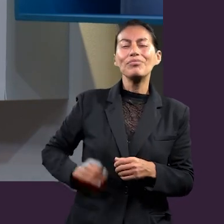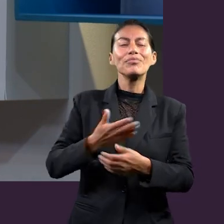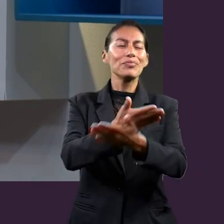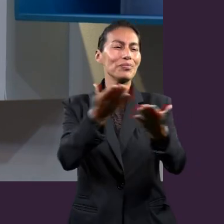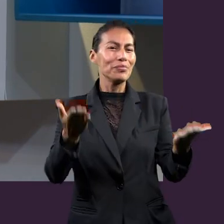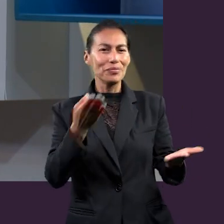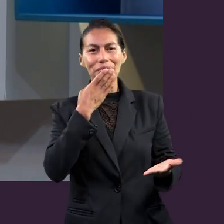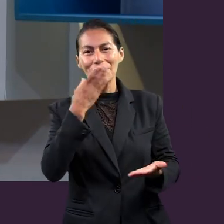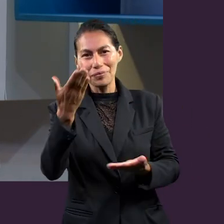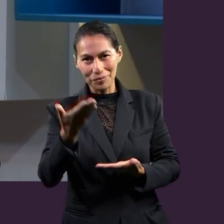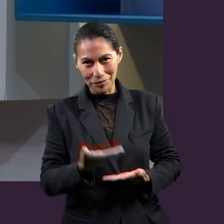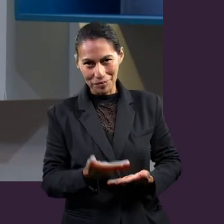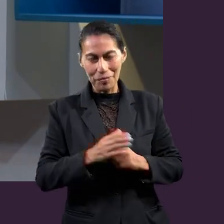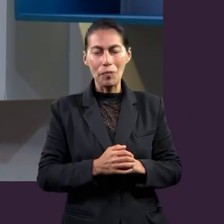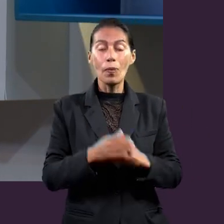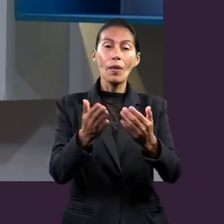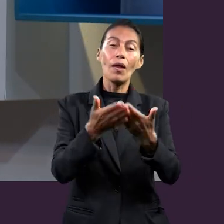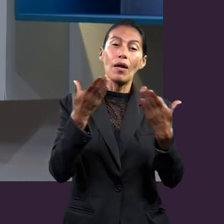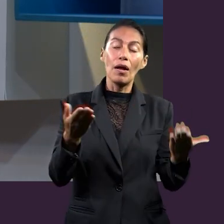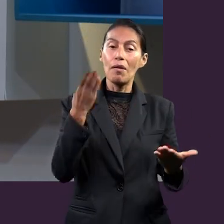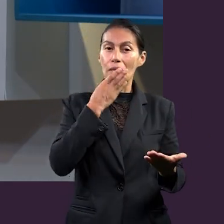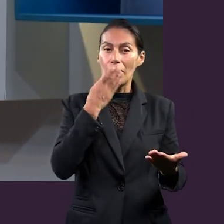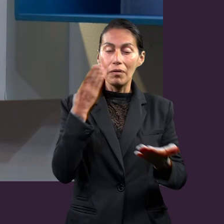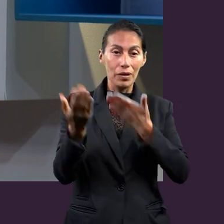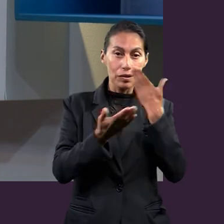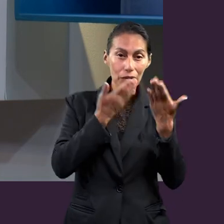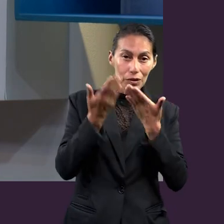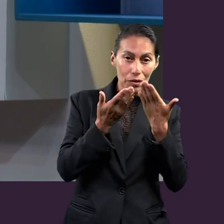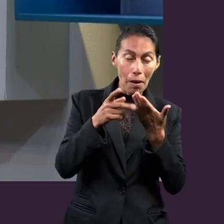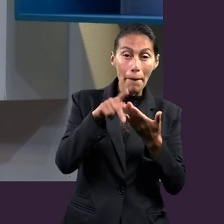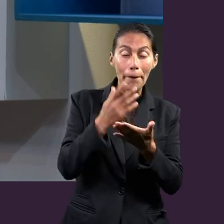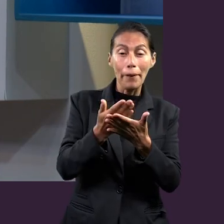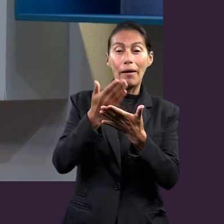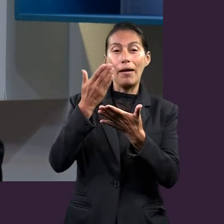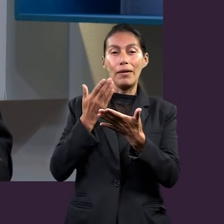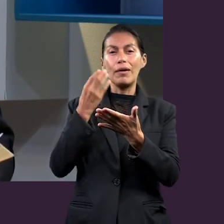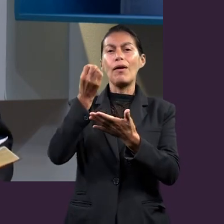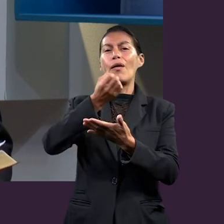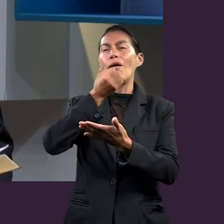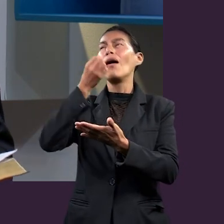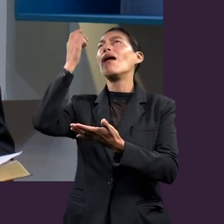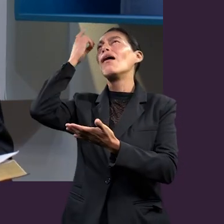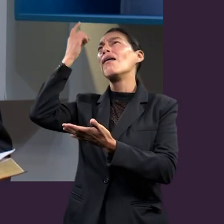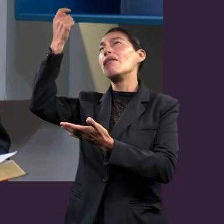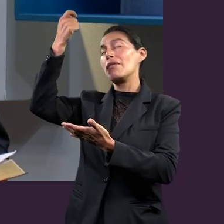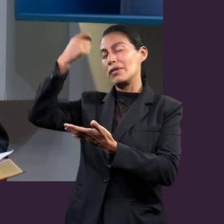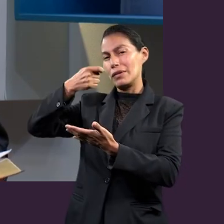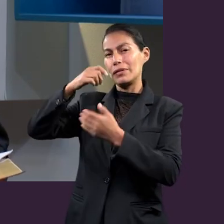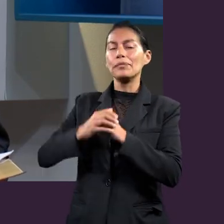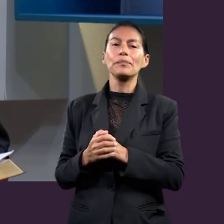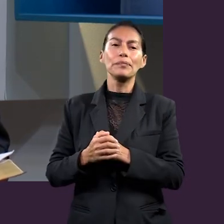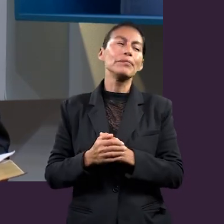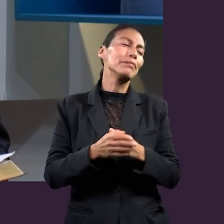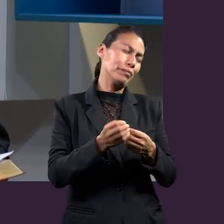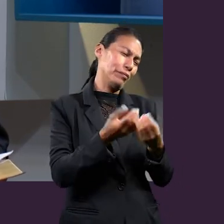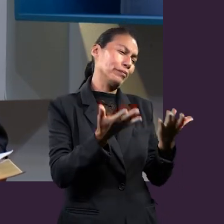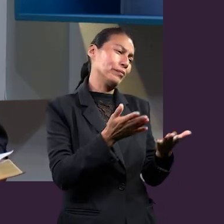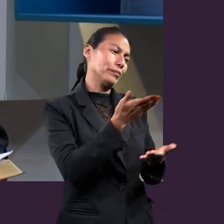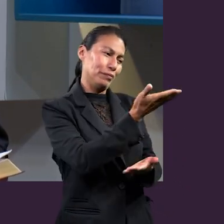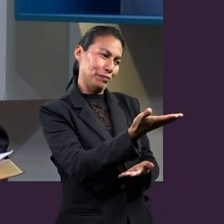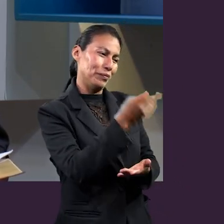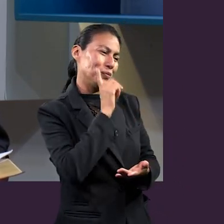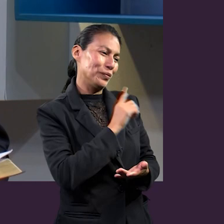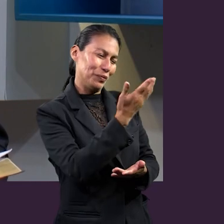calorcito interesante. Bienvenidos todos. Vamos a estudiar la palabra de Dios, pero antes de eso vamos a pedir la bendición de Dios. Y, por supuesto, pues,